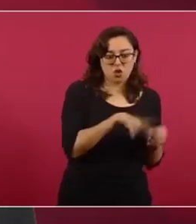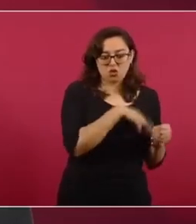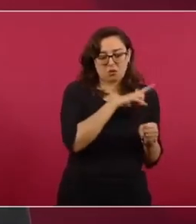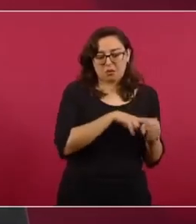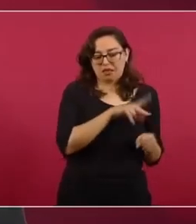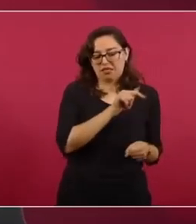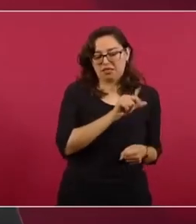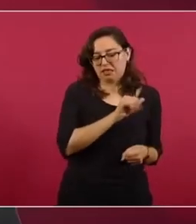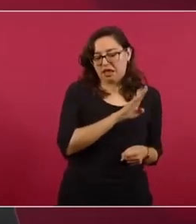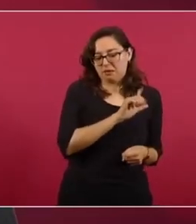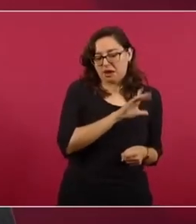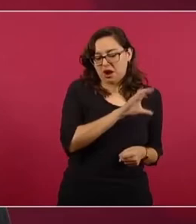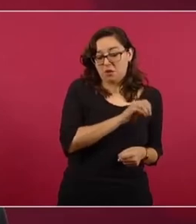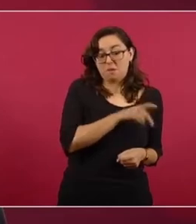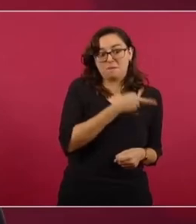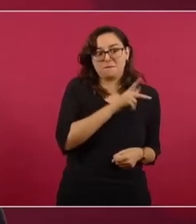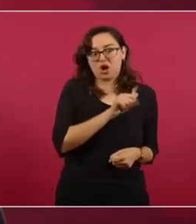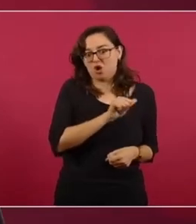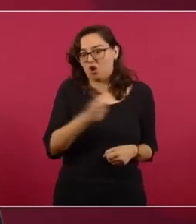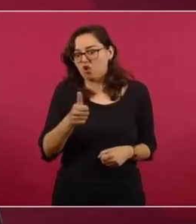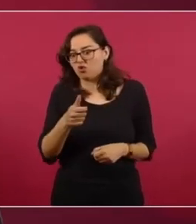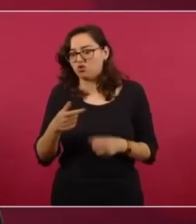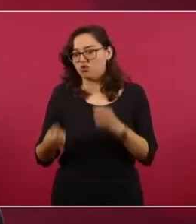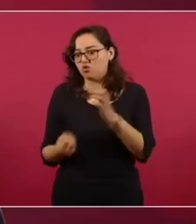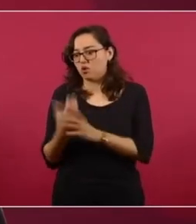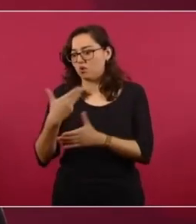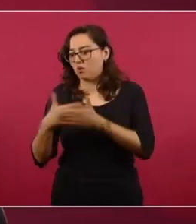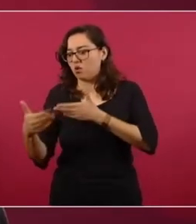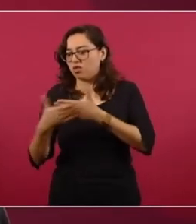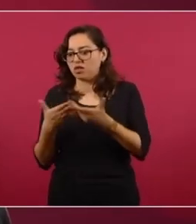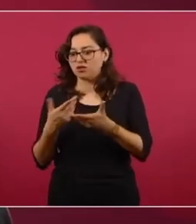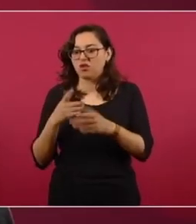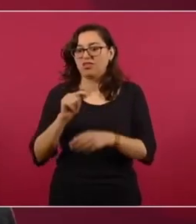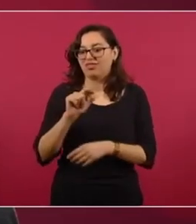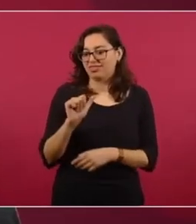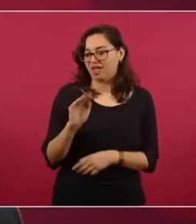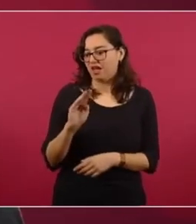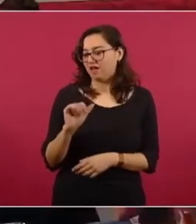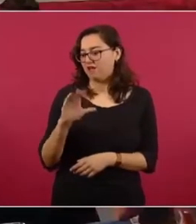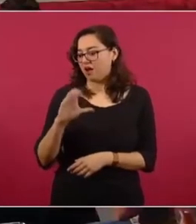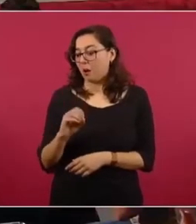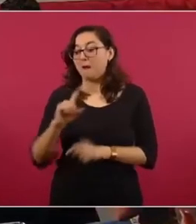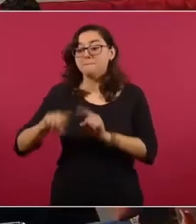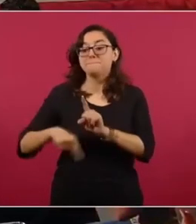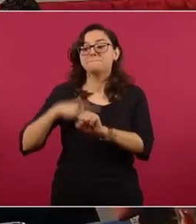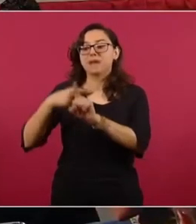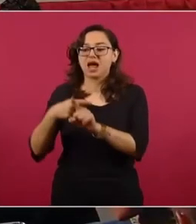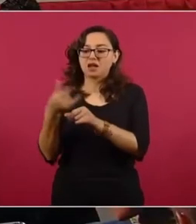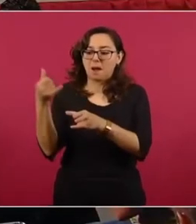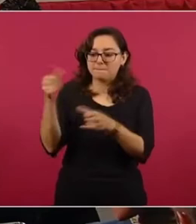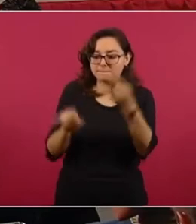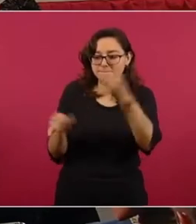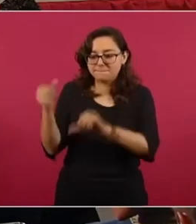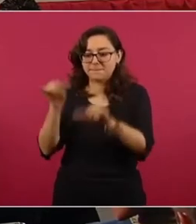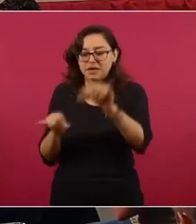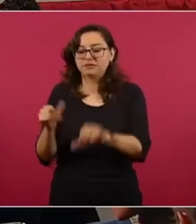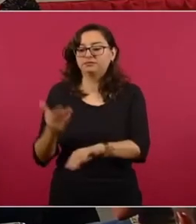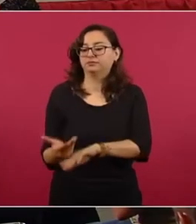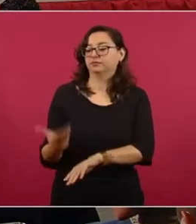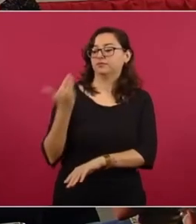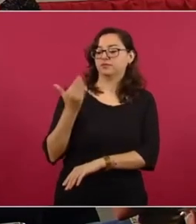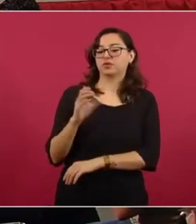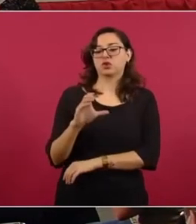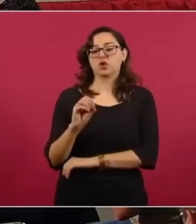adicionales. El 19 de mayo la COFEPRIS, la Comisión Federal para la Protección contra Reyes Sanitarios,